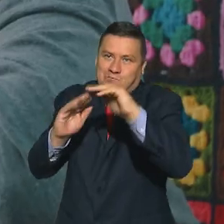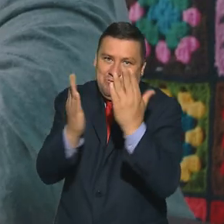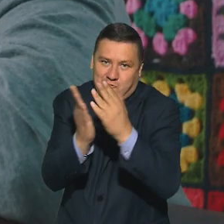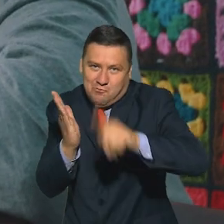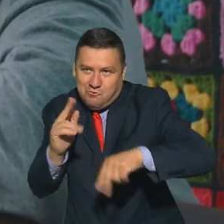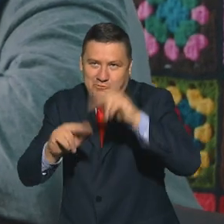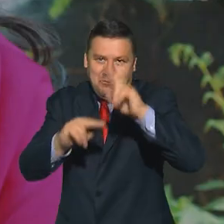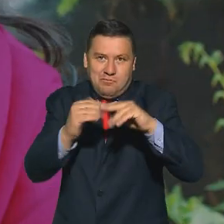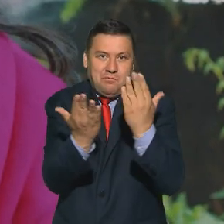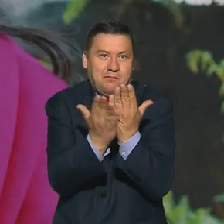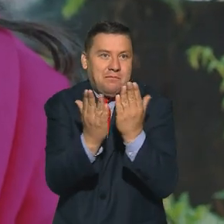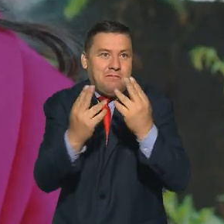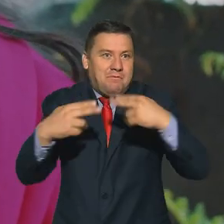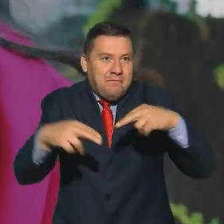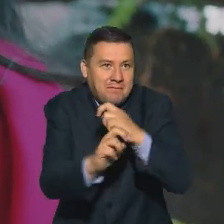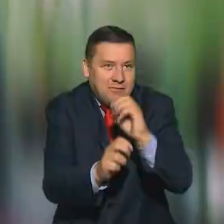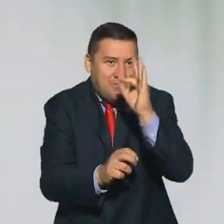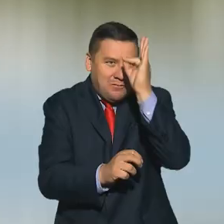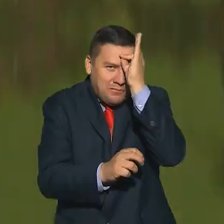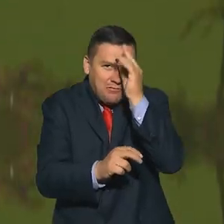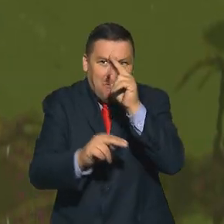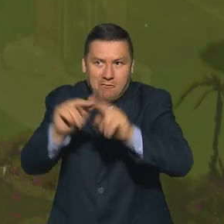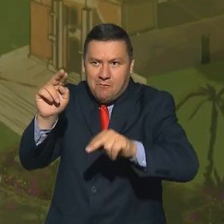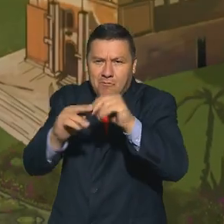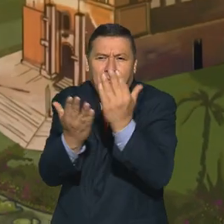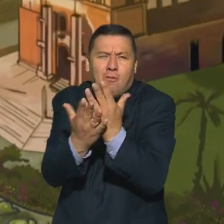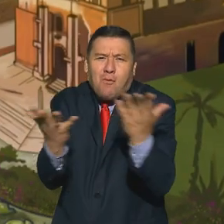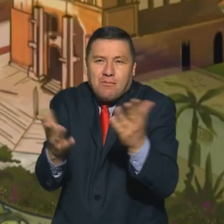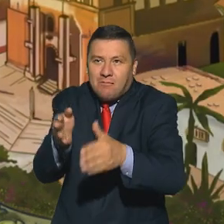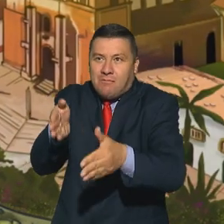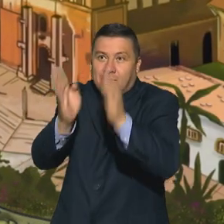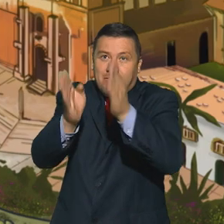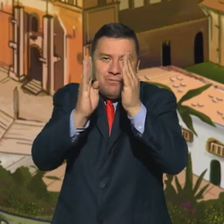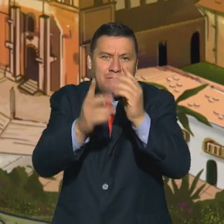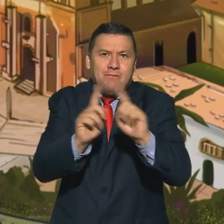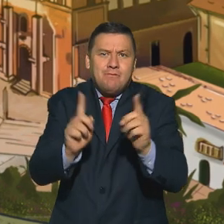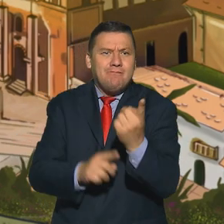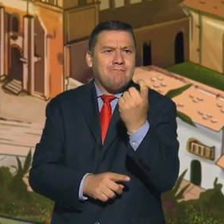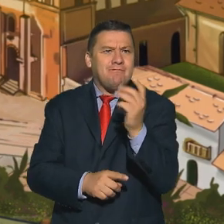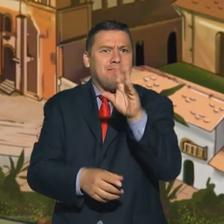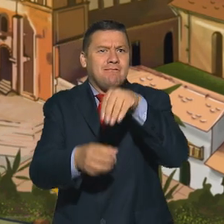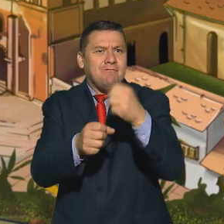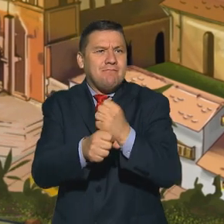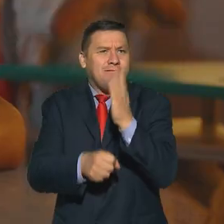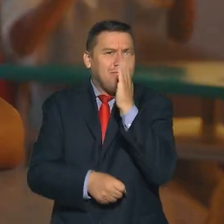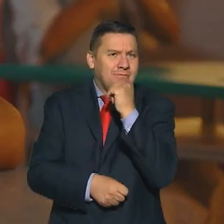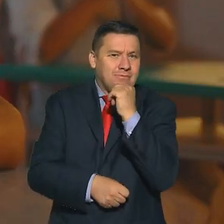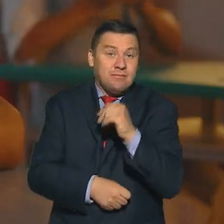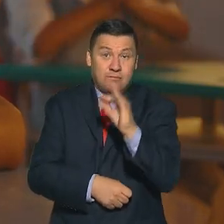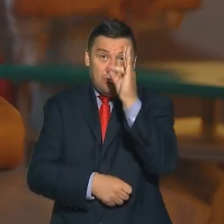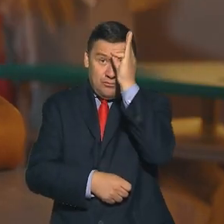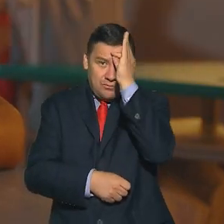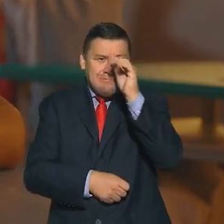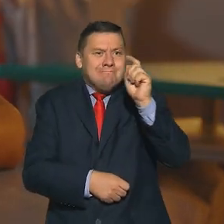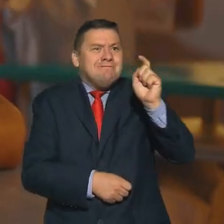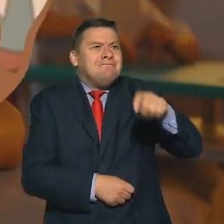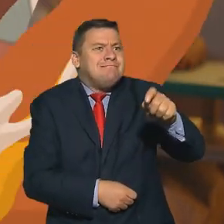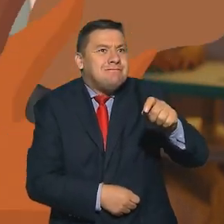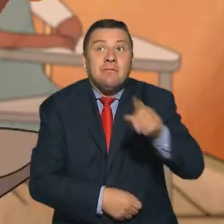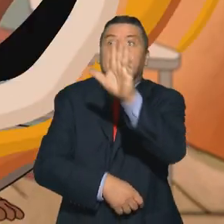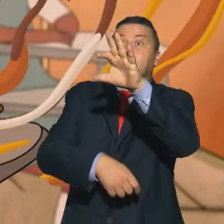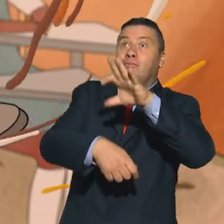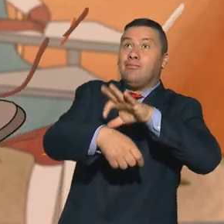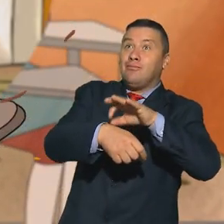construyendo colegios, parques, hospitales y muchas más edificaciones. Pero no había nadie que trabajara allí. El hospital